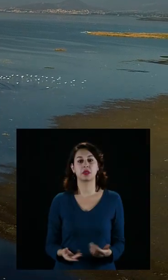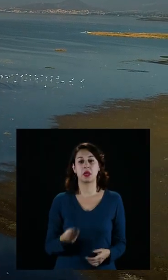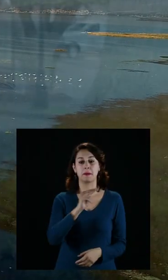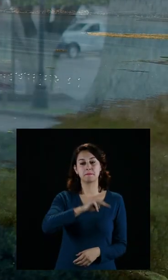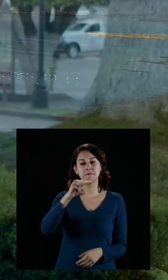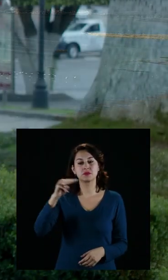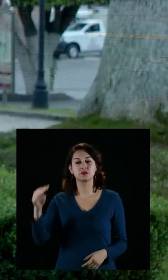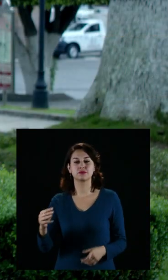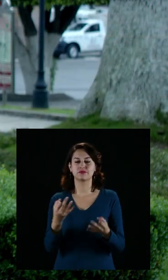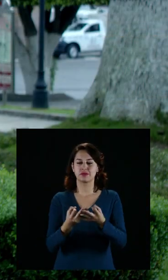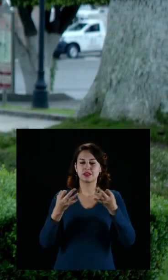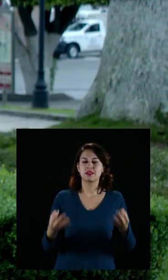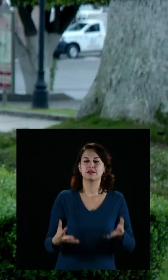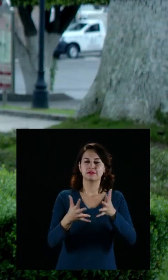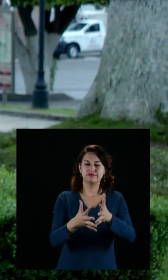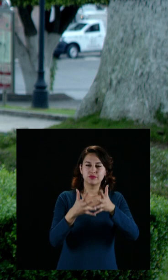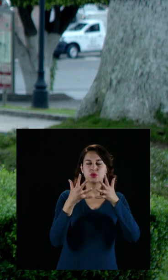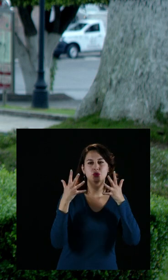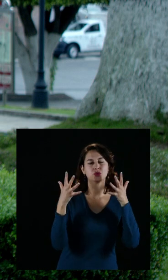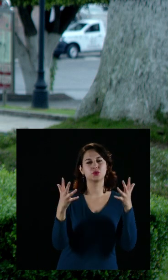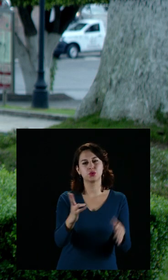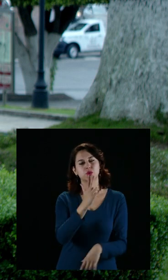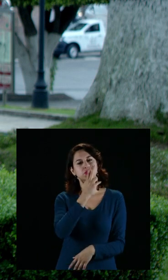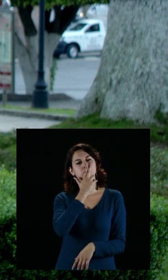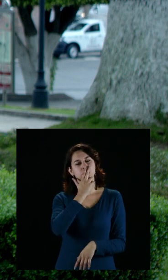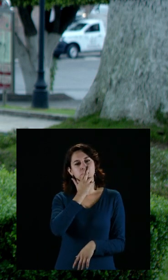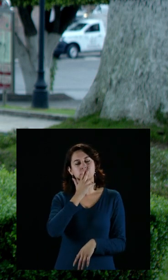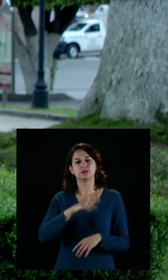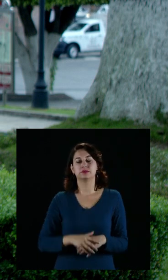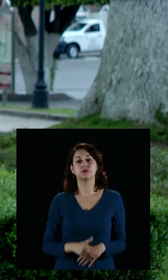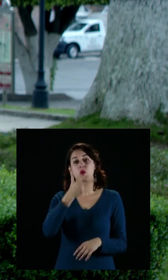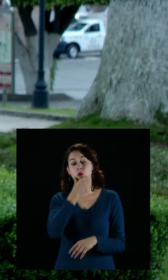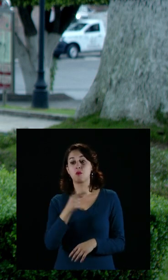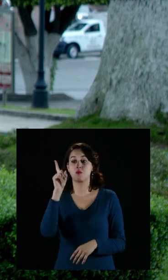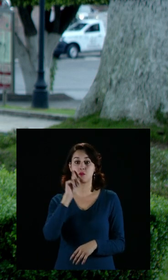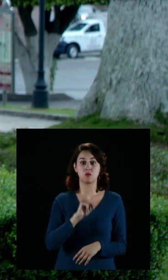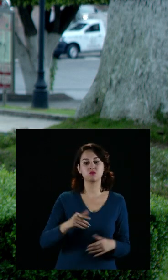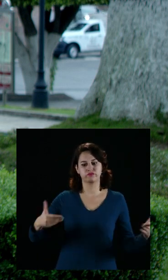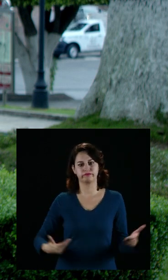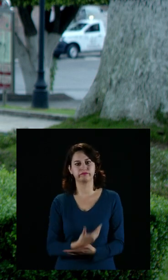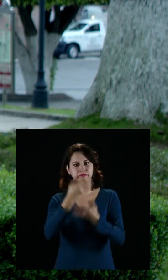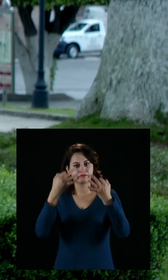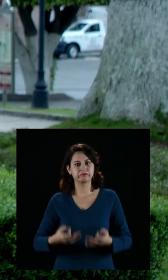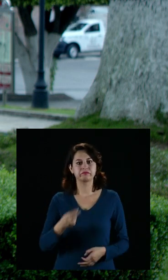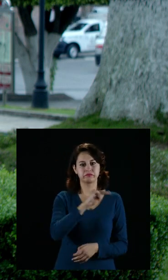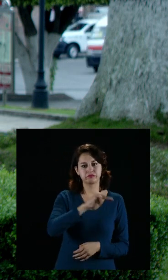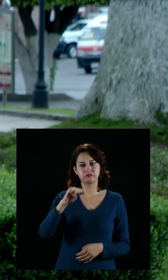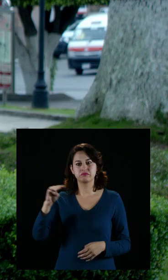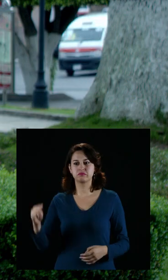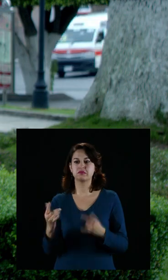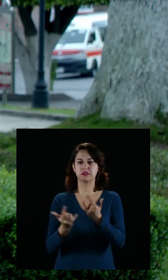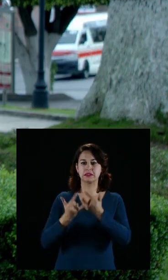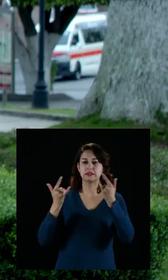Michoacán es una tierra grande. Las michoacanas y los michoacanos